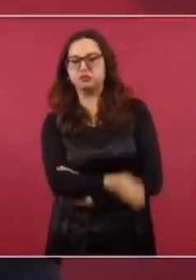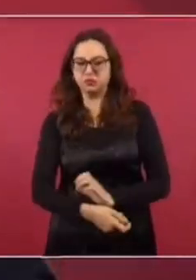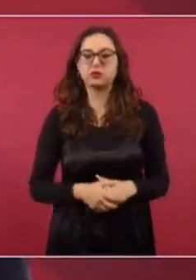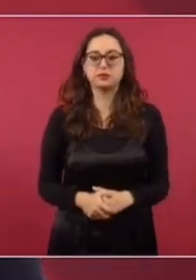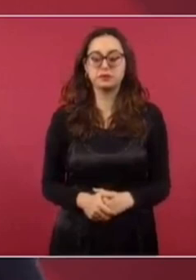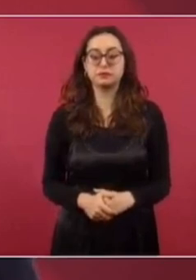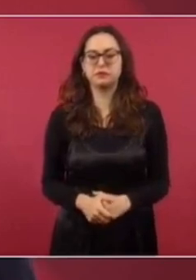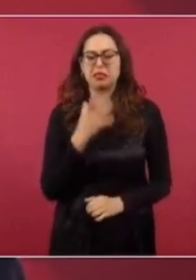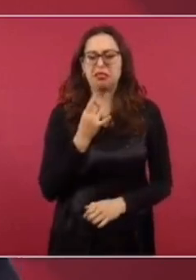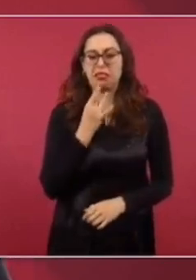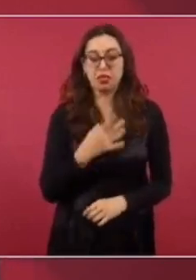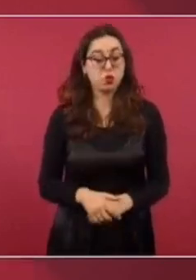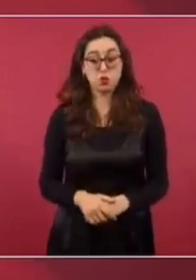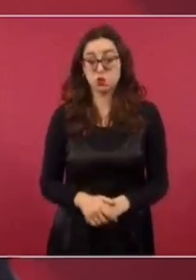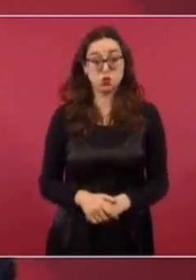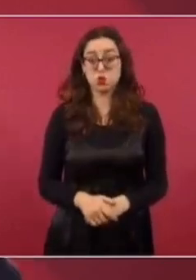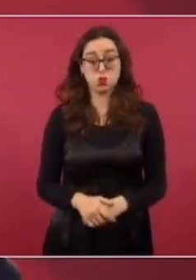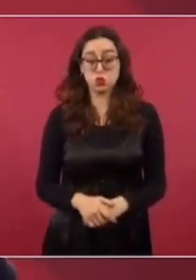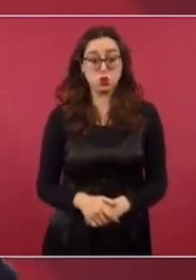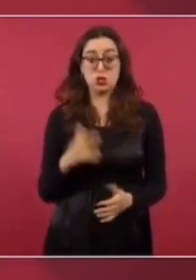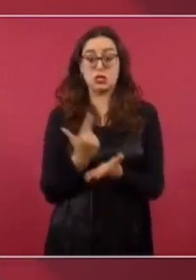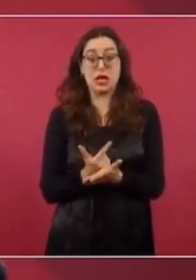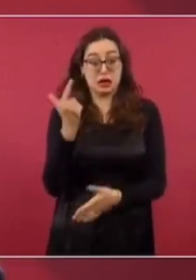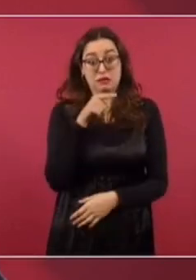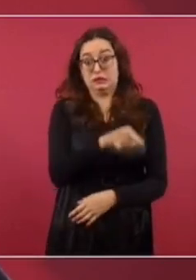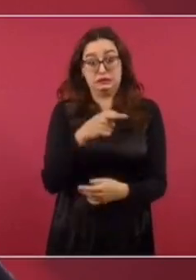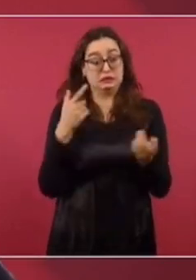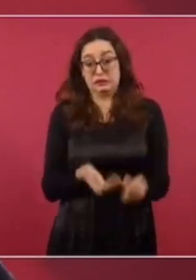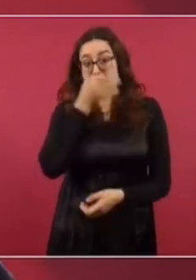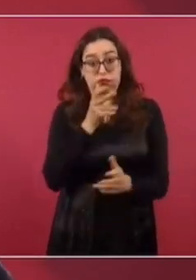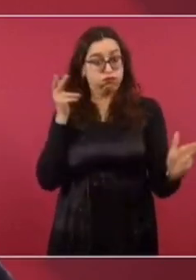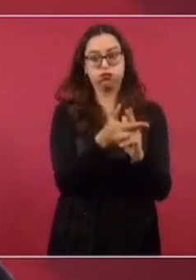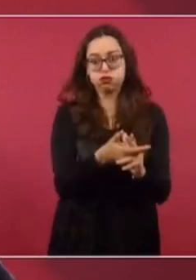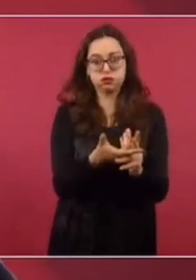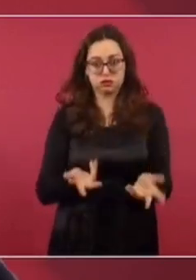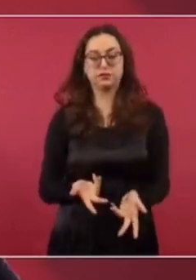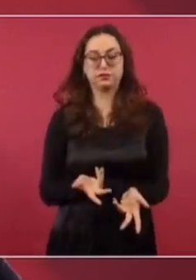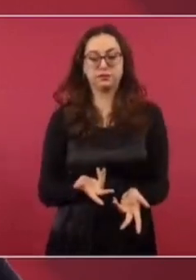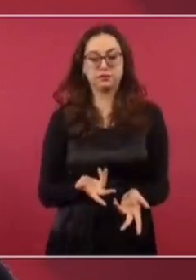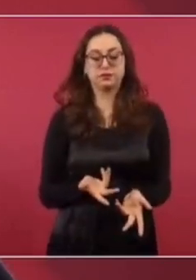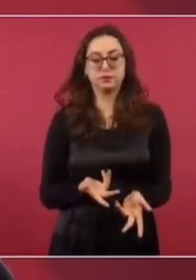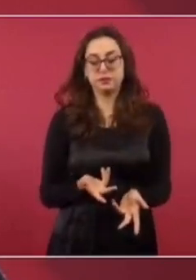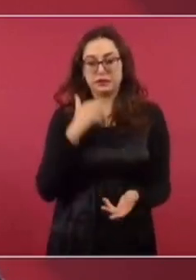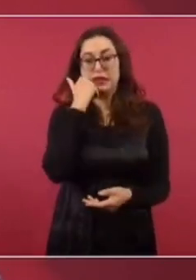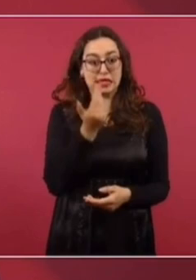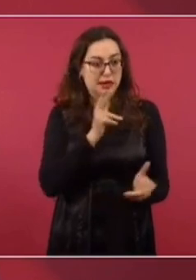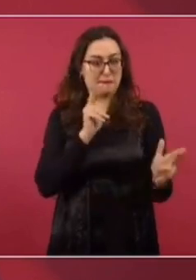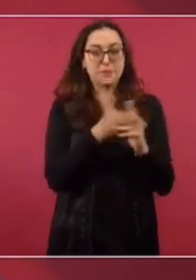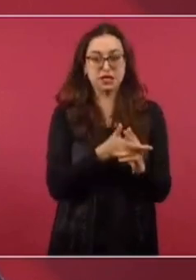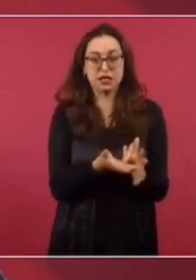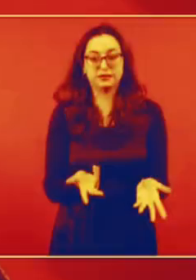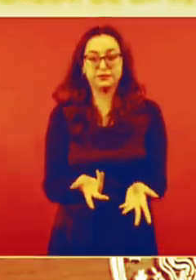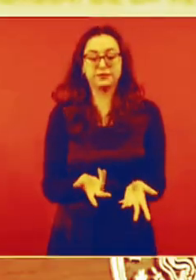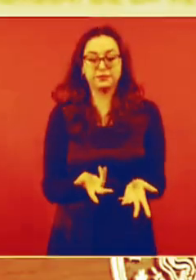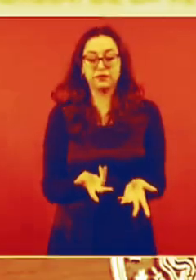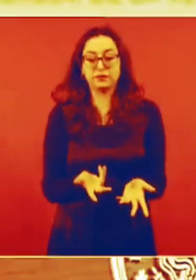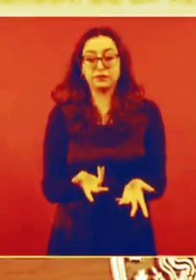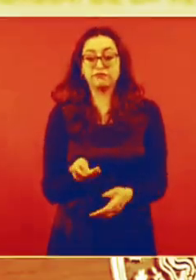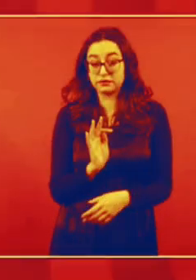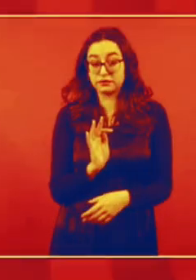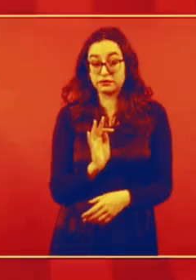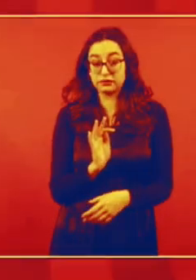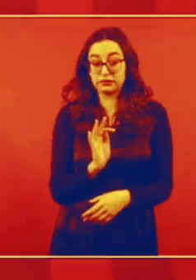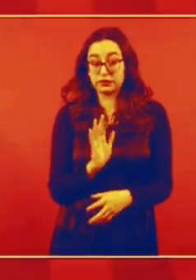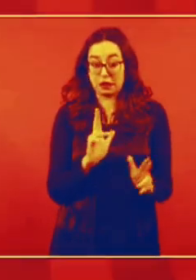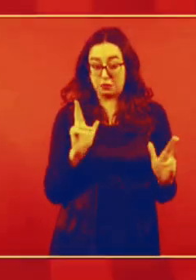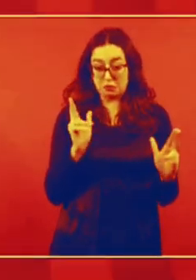es un asunto menor. O sea, quisieron asesinarlo o intentaron hacerlo. Y si no fue así,